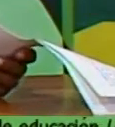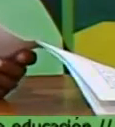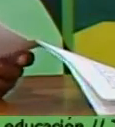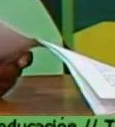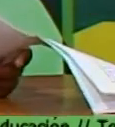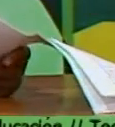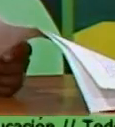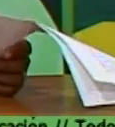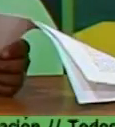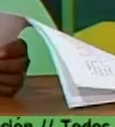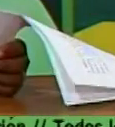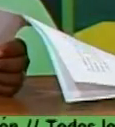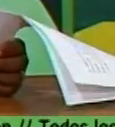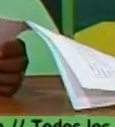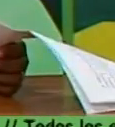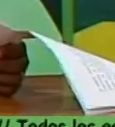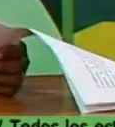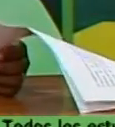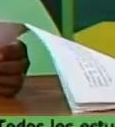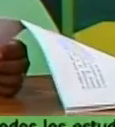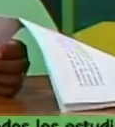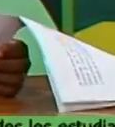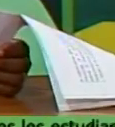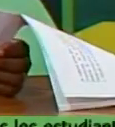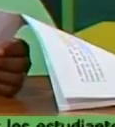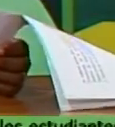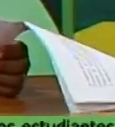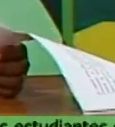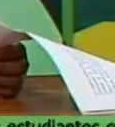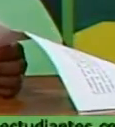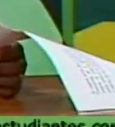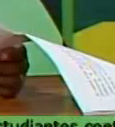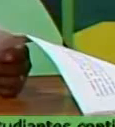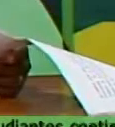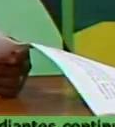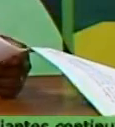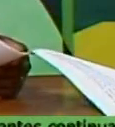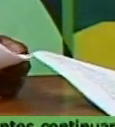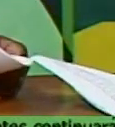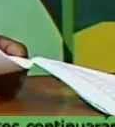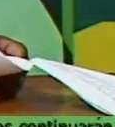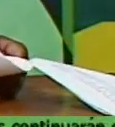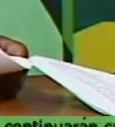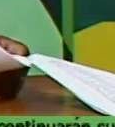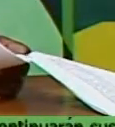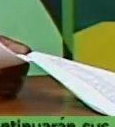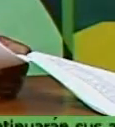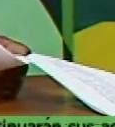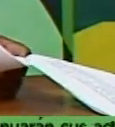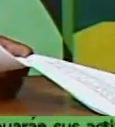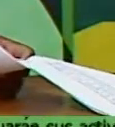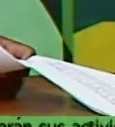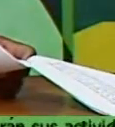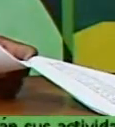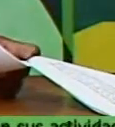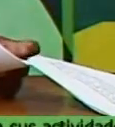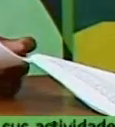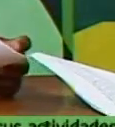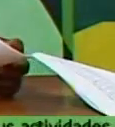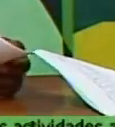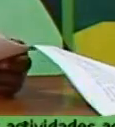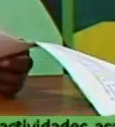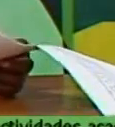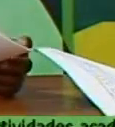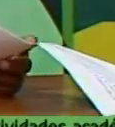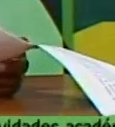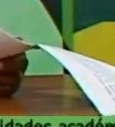típico lo resulta el boniato que nosotros veníamos manejando 1,2 hectáreas por cada mil habitantes y a